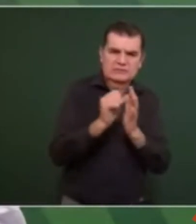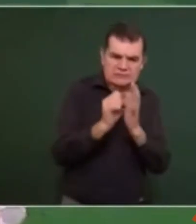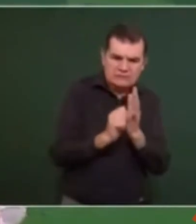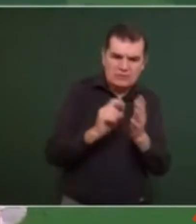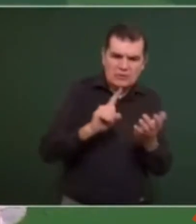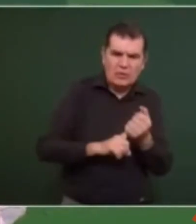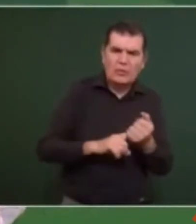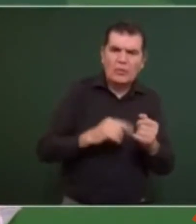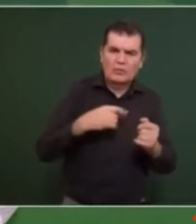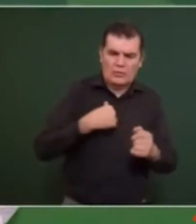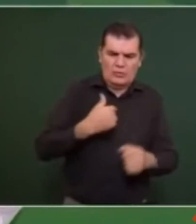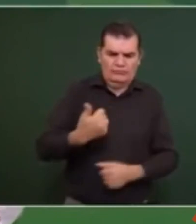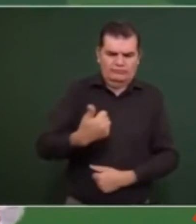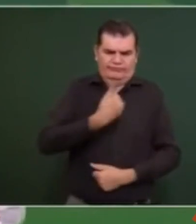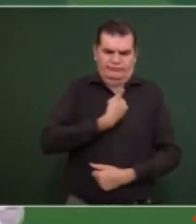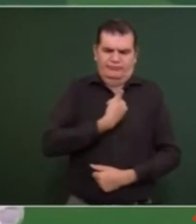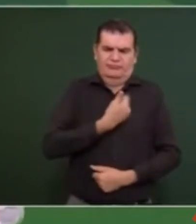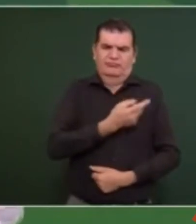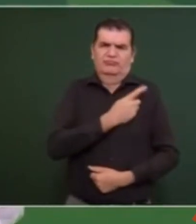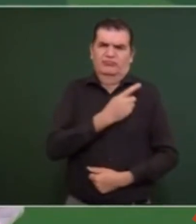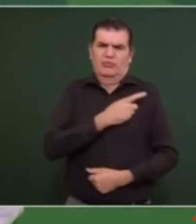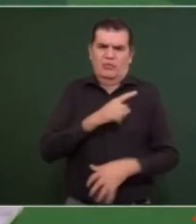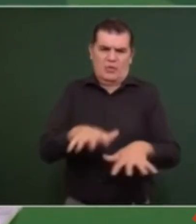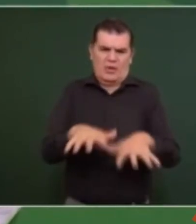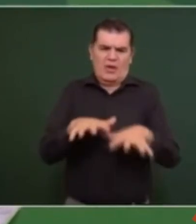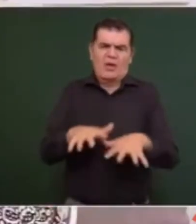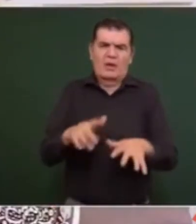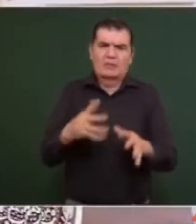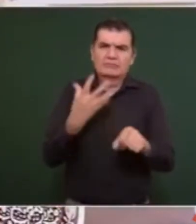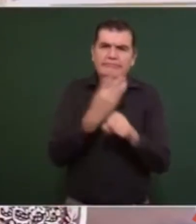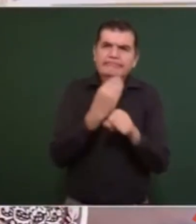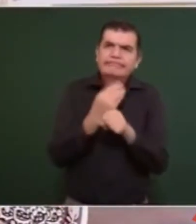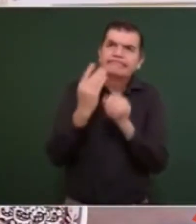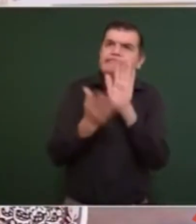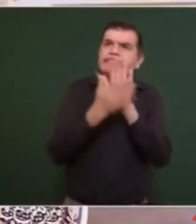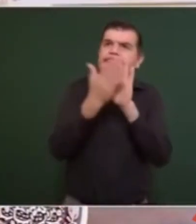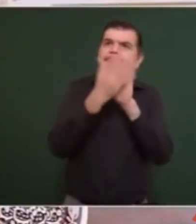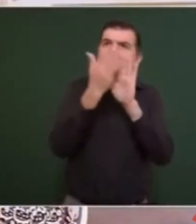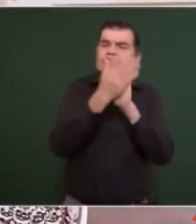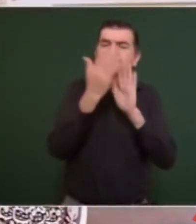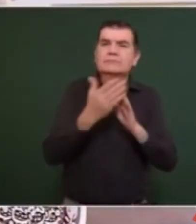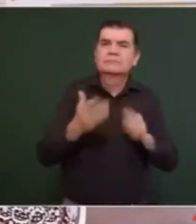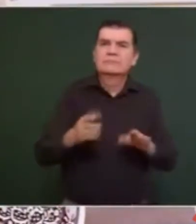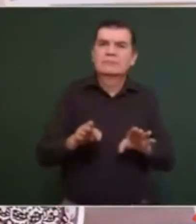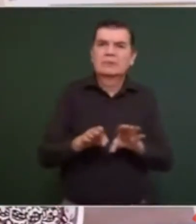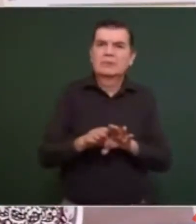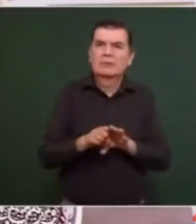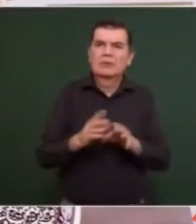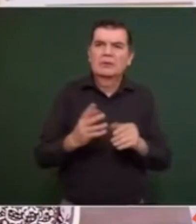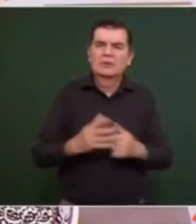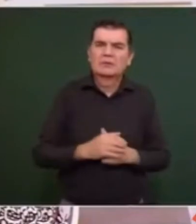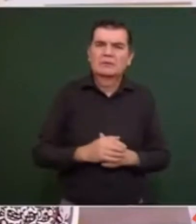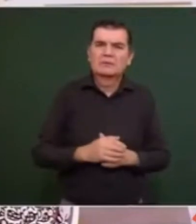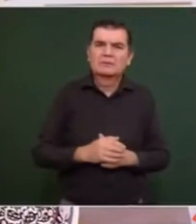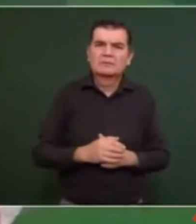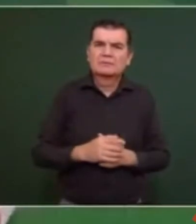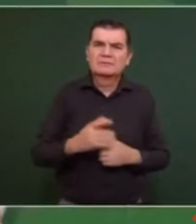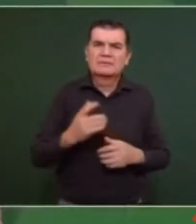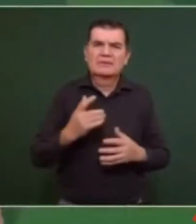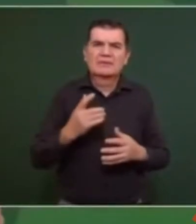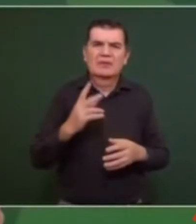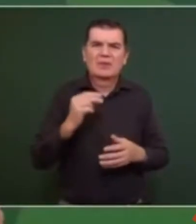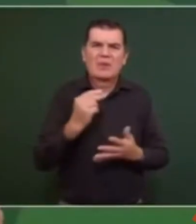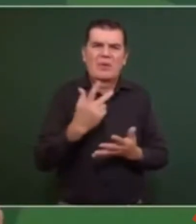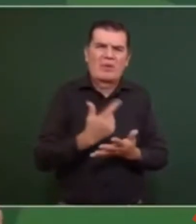autoconstrucción que no es cosa